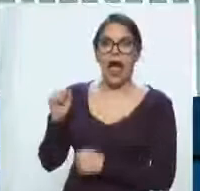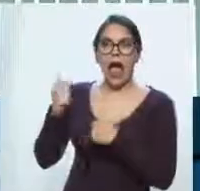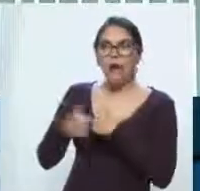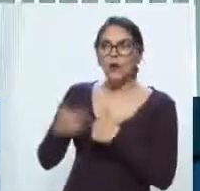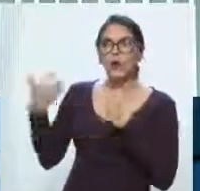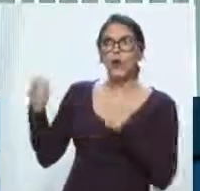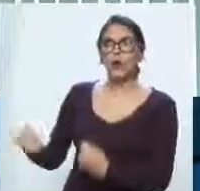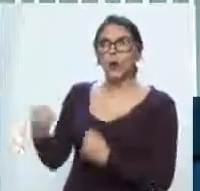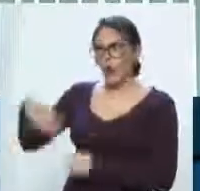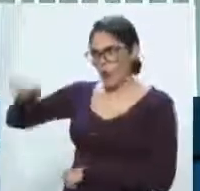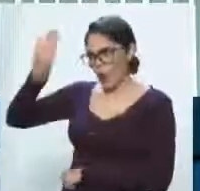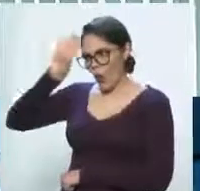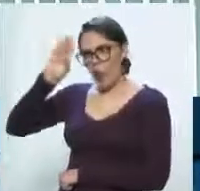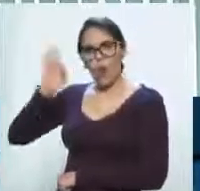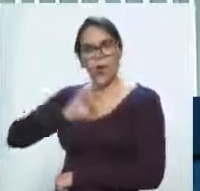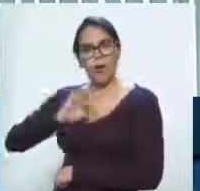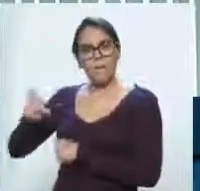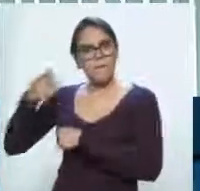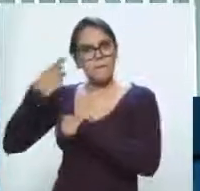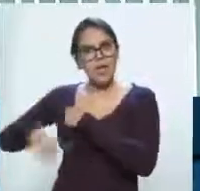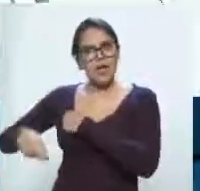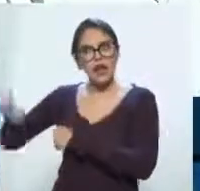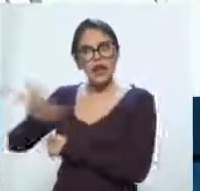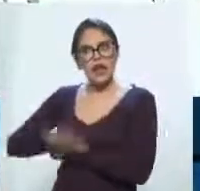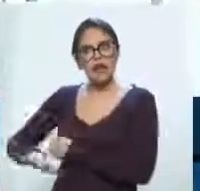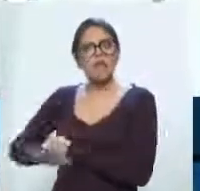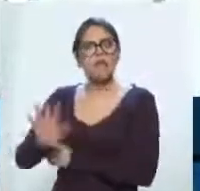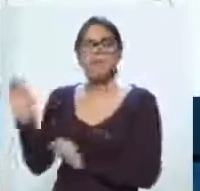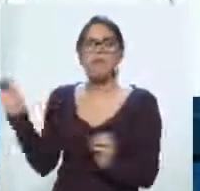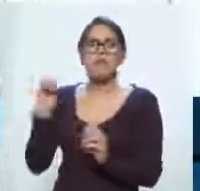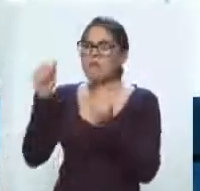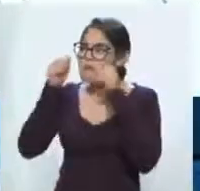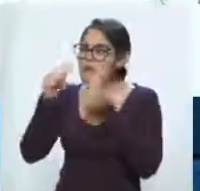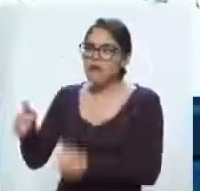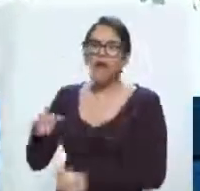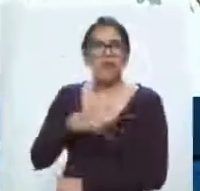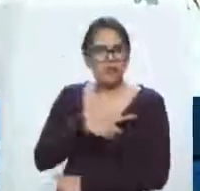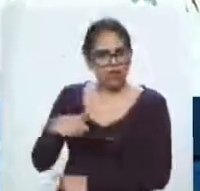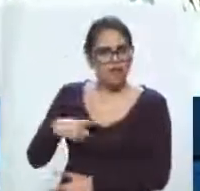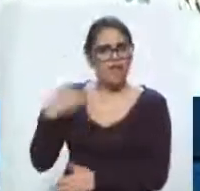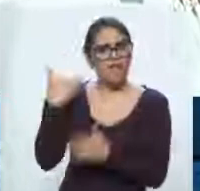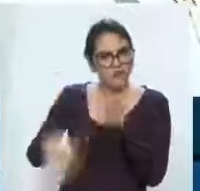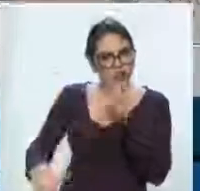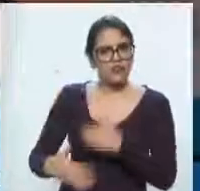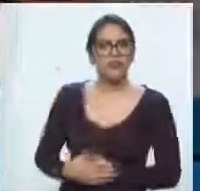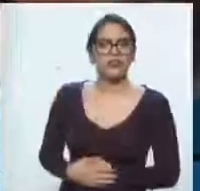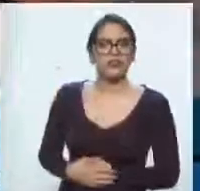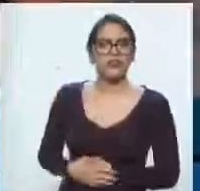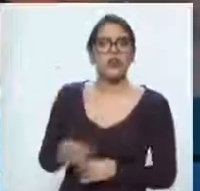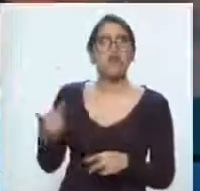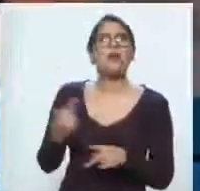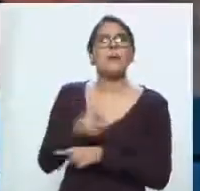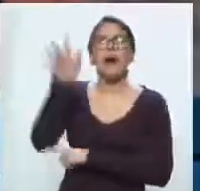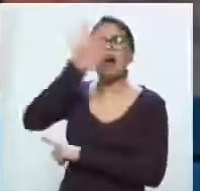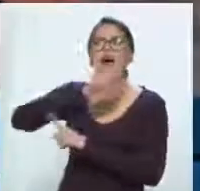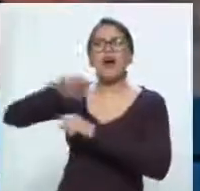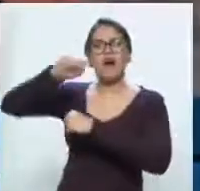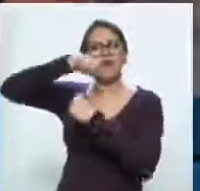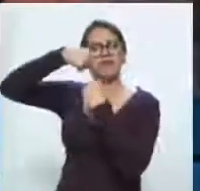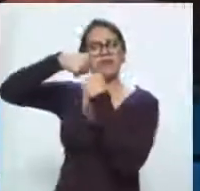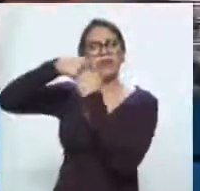vulnerabilidad y de posible contagio. Y en cuanto a lo que ocurre en las fronteras del norte del país, es muy preocupante, porque son